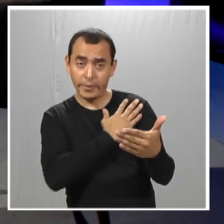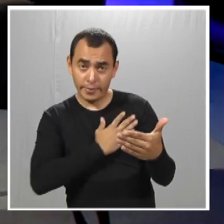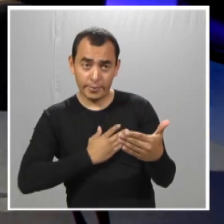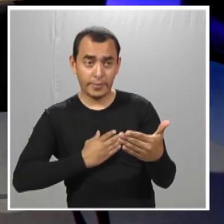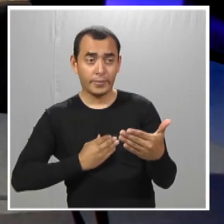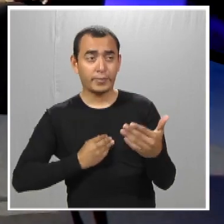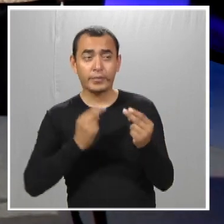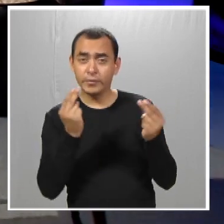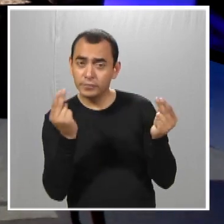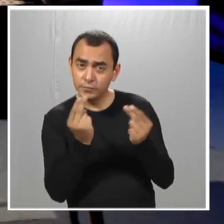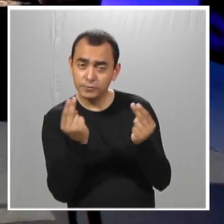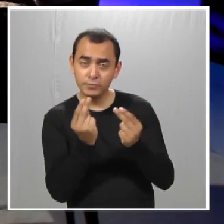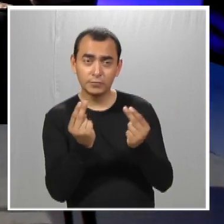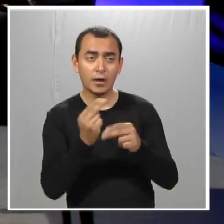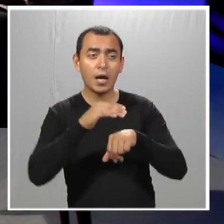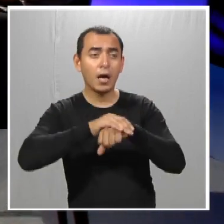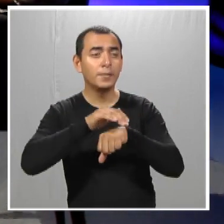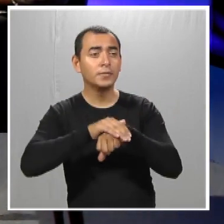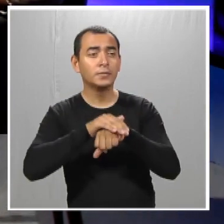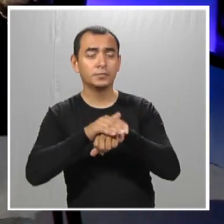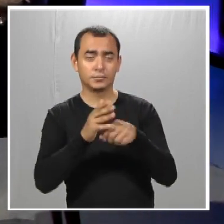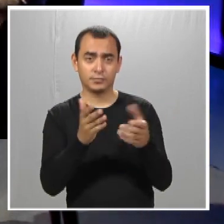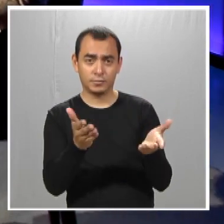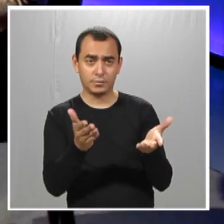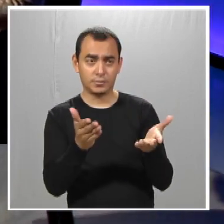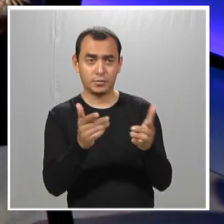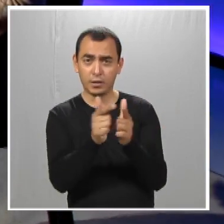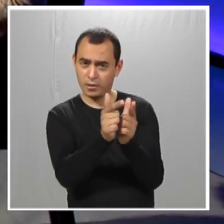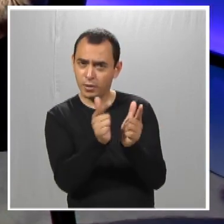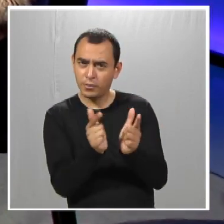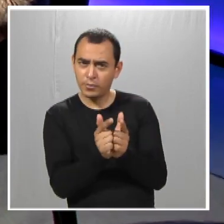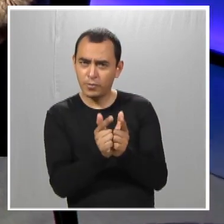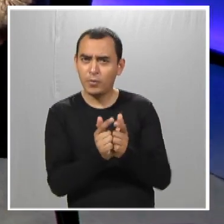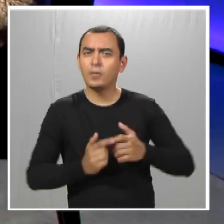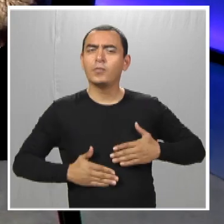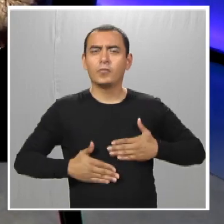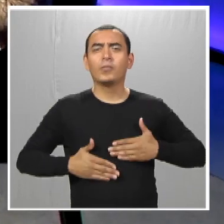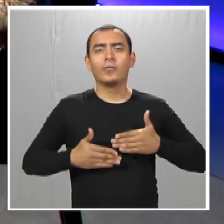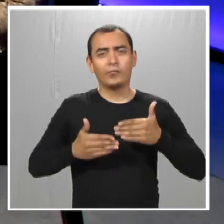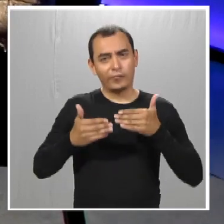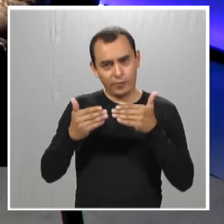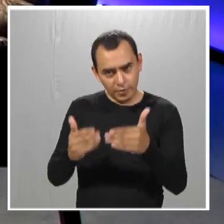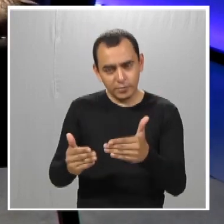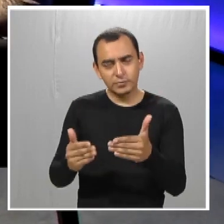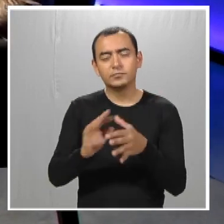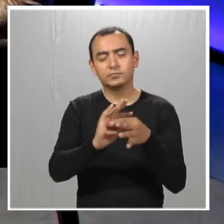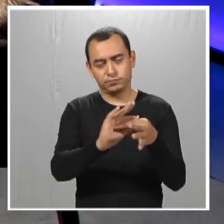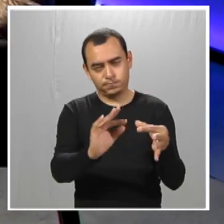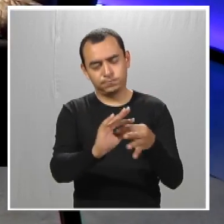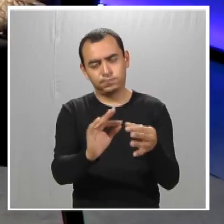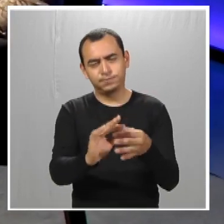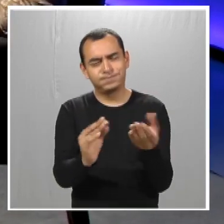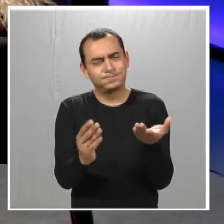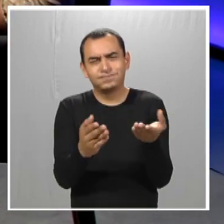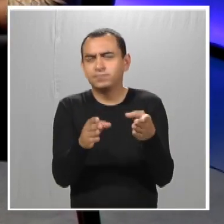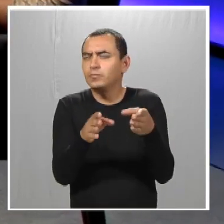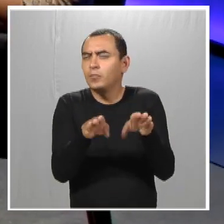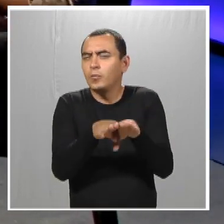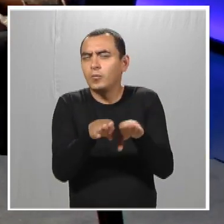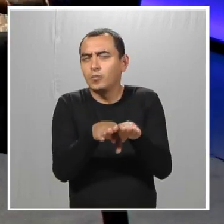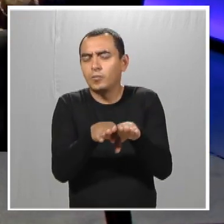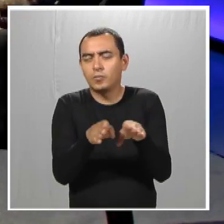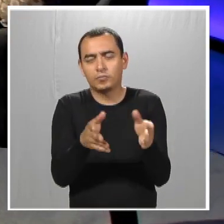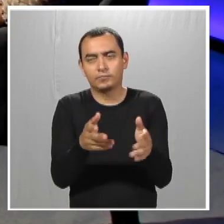bueno, es que mi hijo, mi hija, necesita amistades. Este grupo, como dicen, son de confianza, como mencionaban.